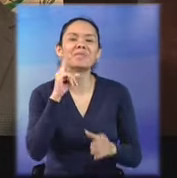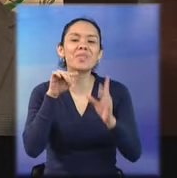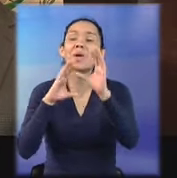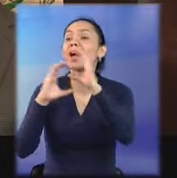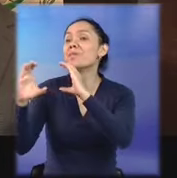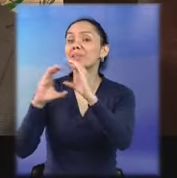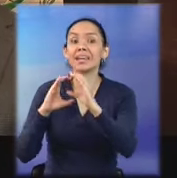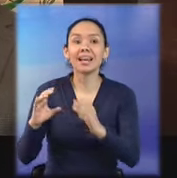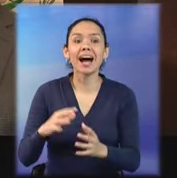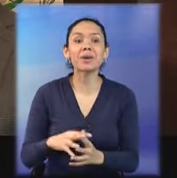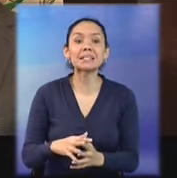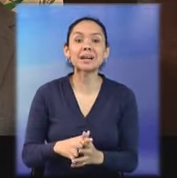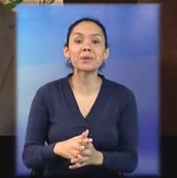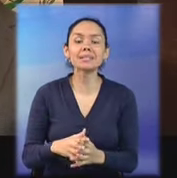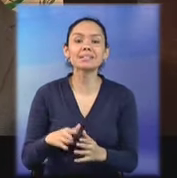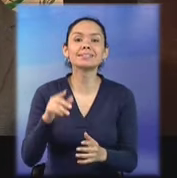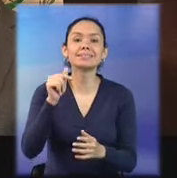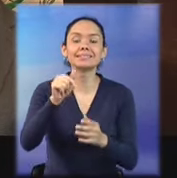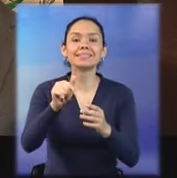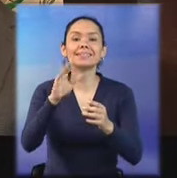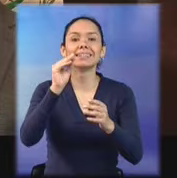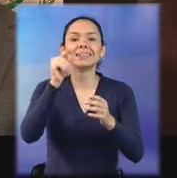ustedes fue eficiente y es un gran error.